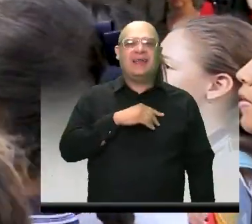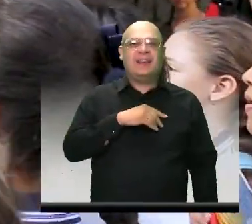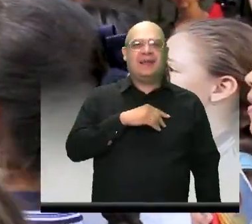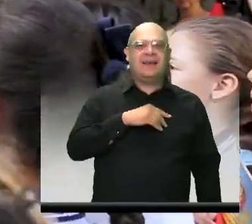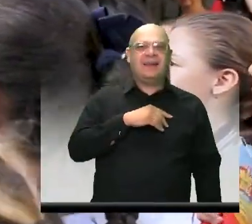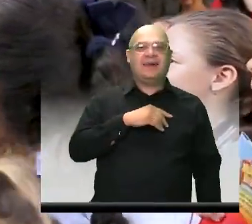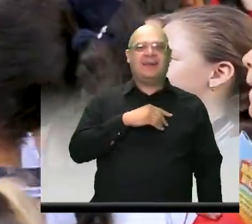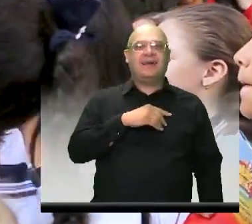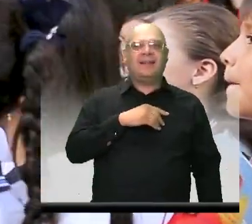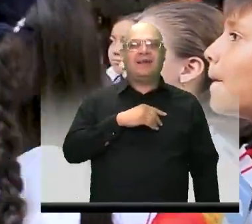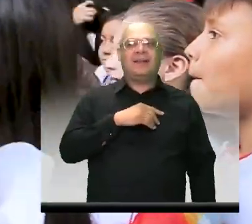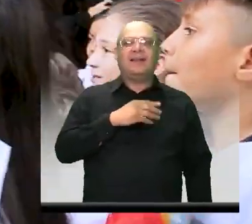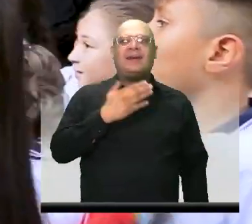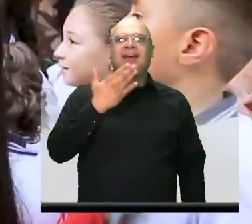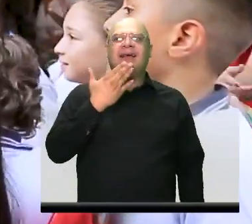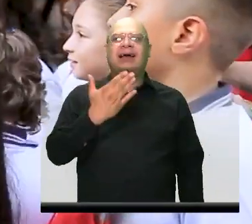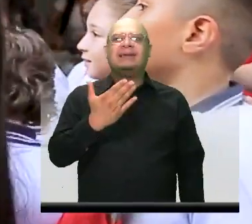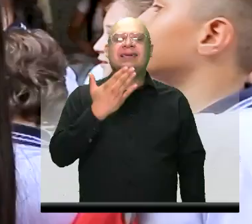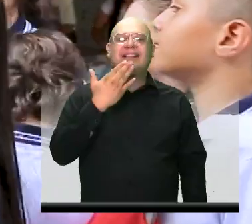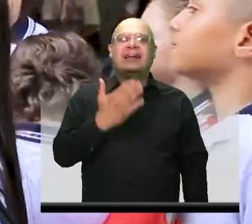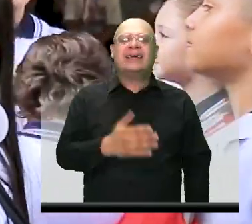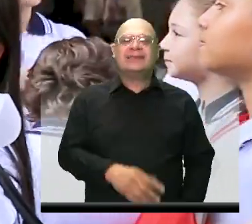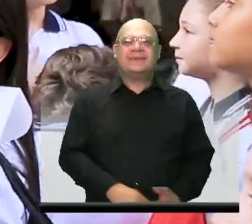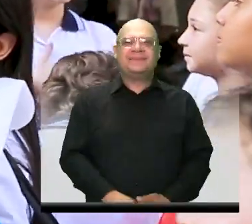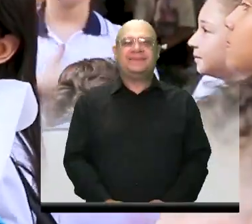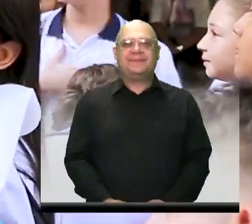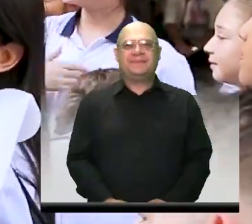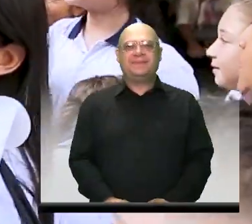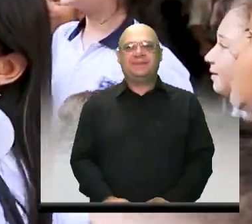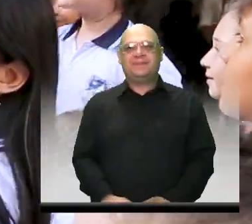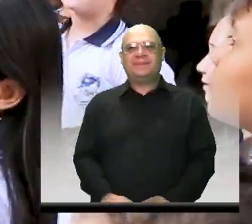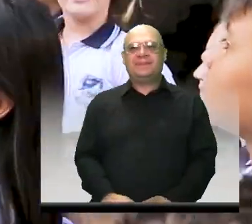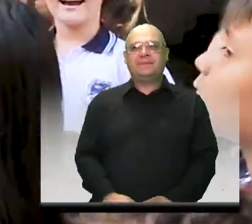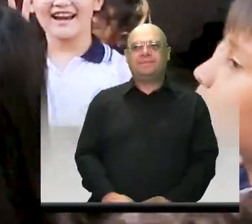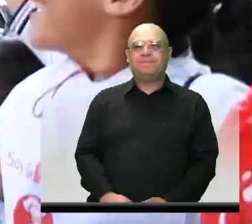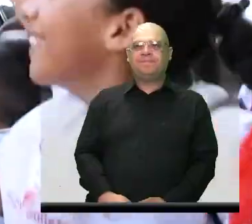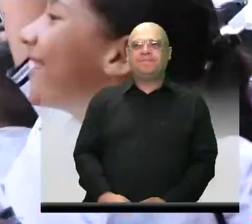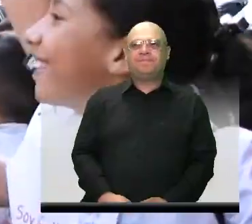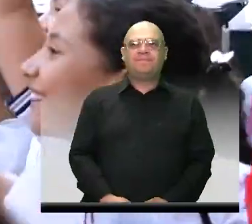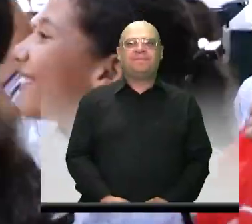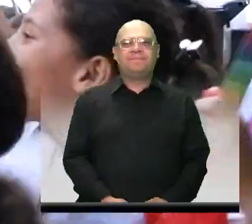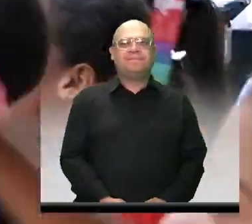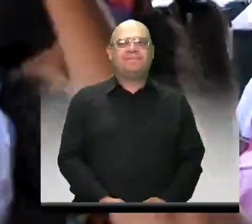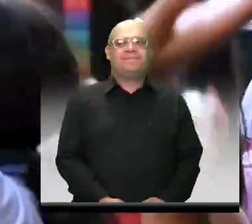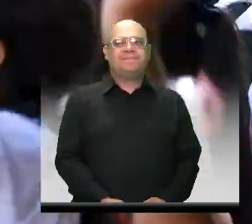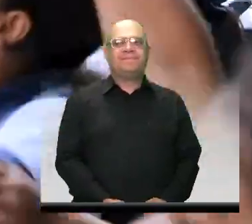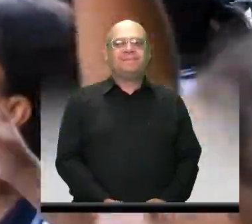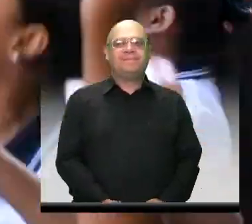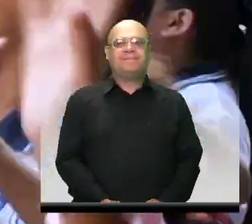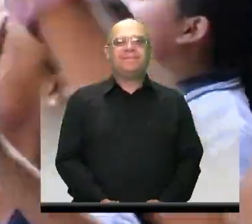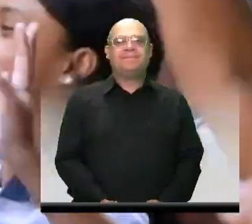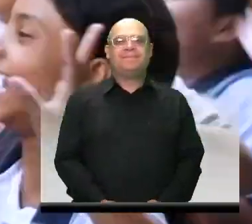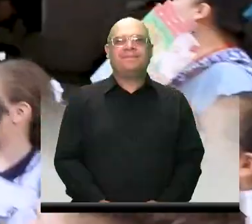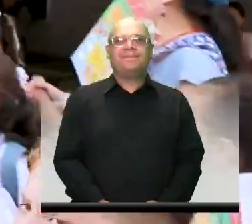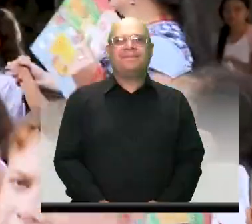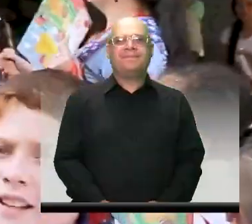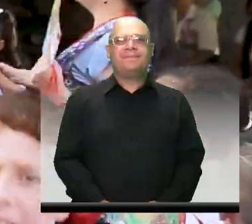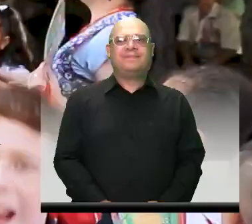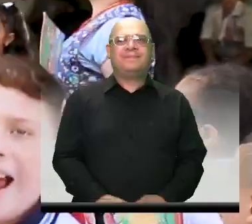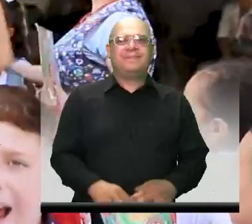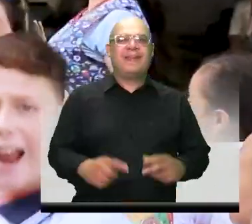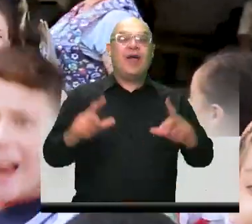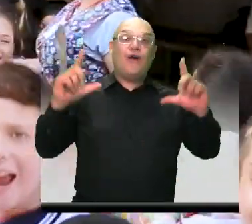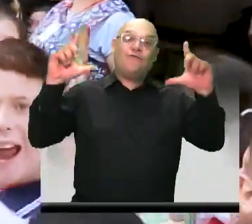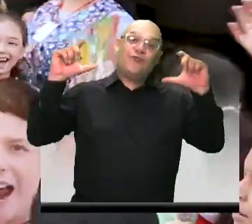Muchachos, gracias. Vamos decirle a los Hola. ¿Cómo vamos a decirle a los Sí. ¡En la foto, en